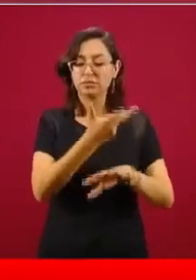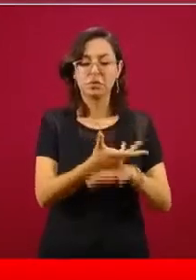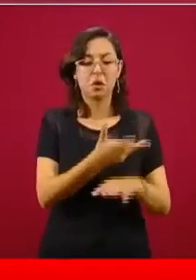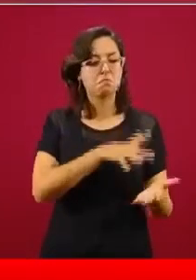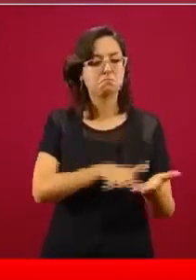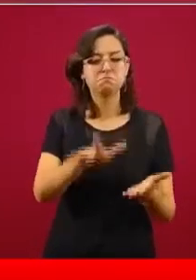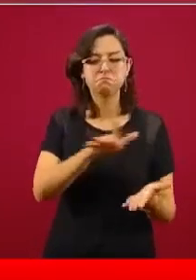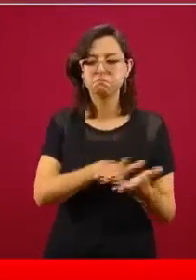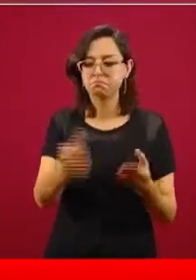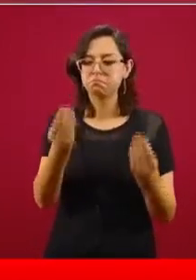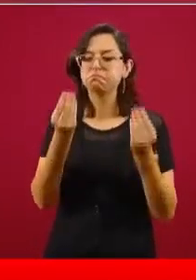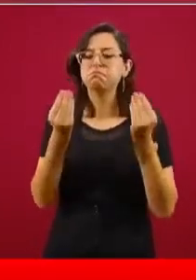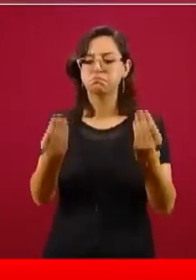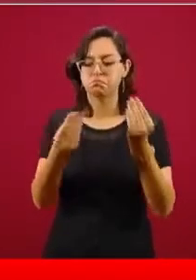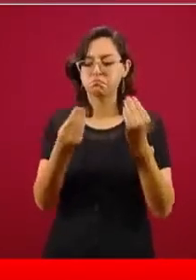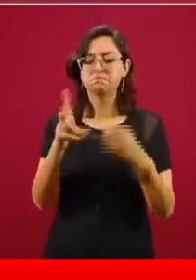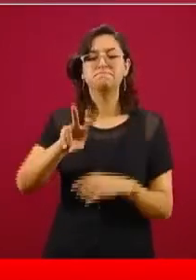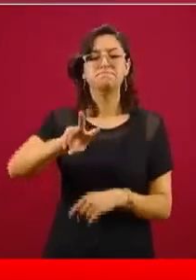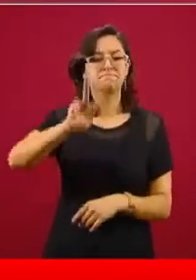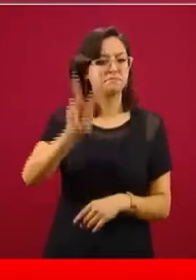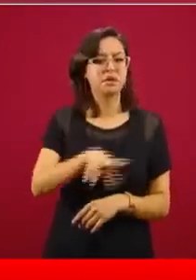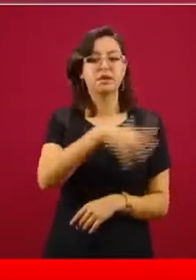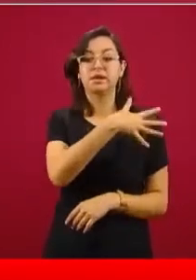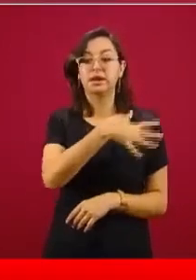Unidos por parte de las autoridades locales.